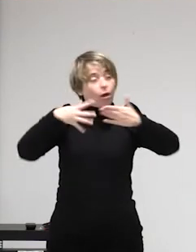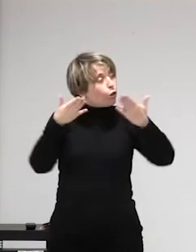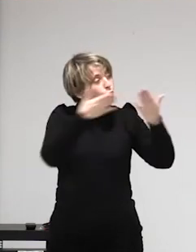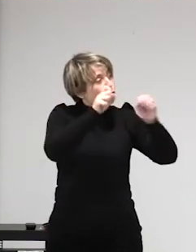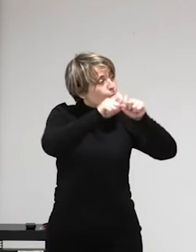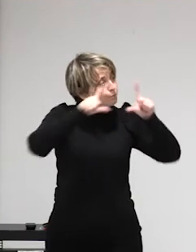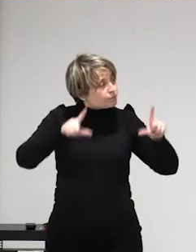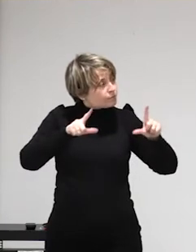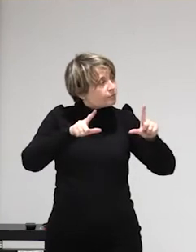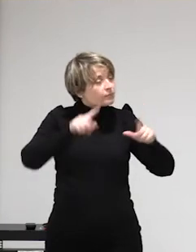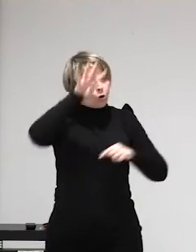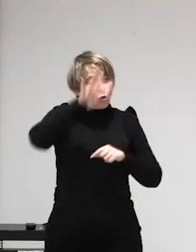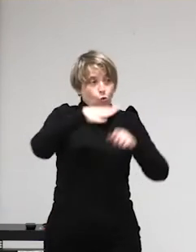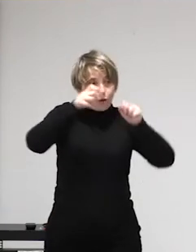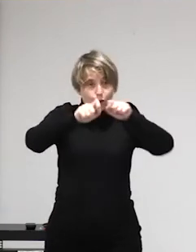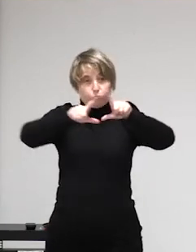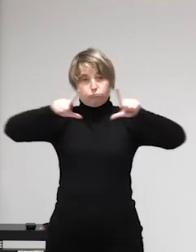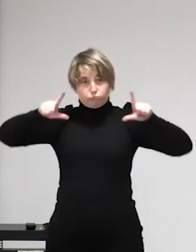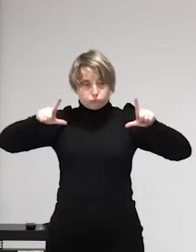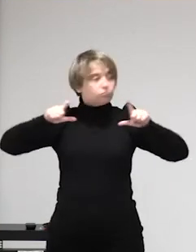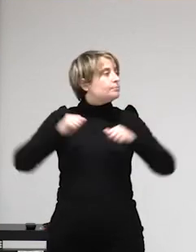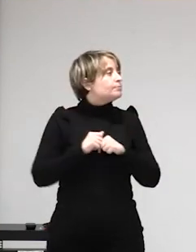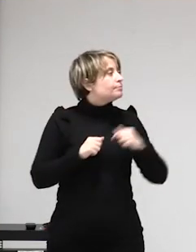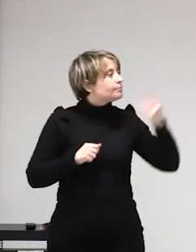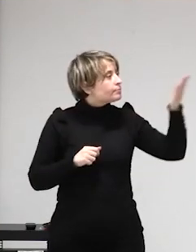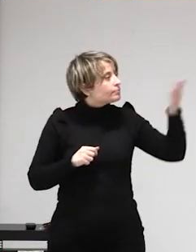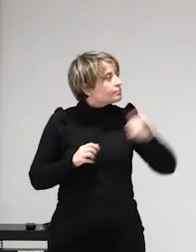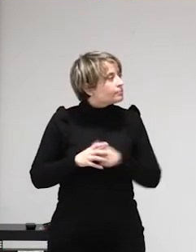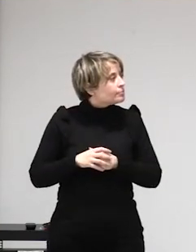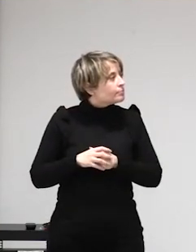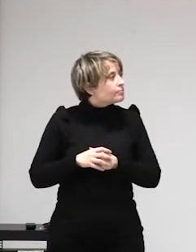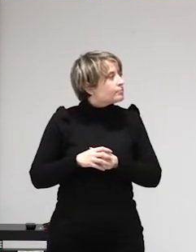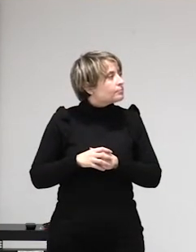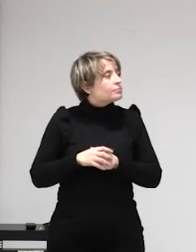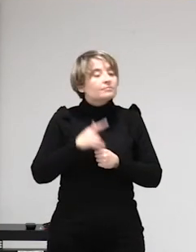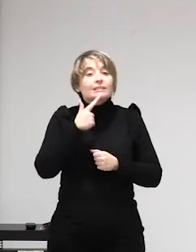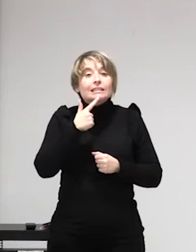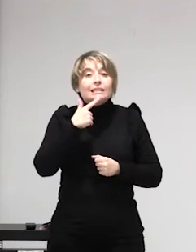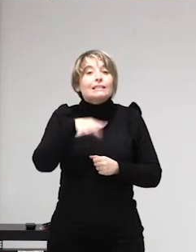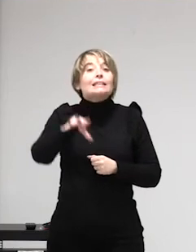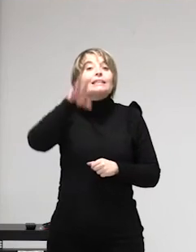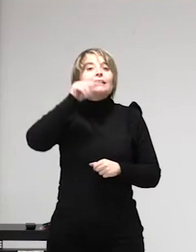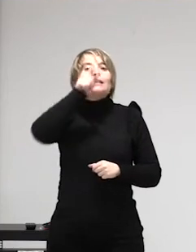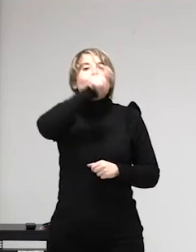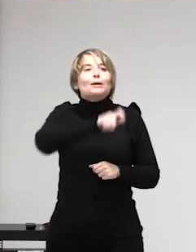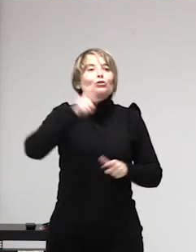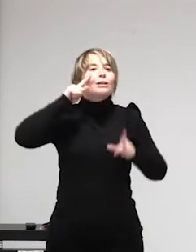aquí esto que no sé a ver un momentito esto es esta es la fuente original este es el